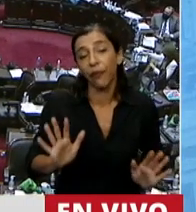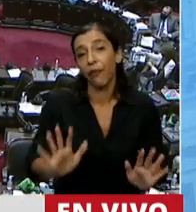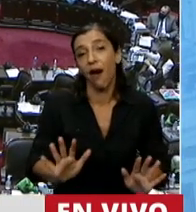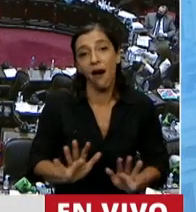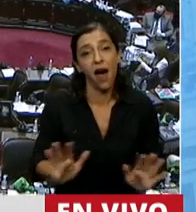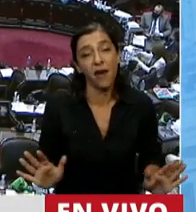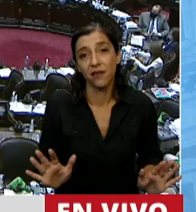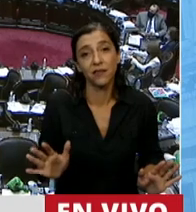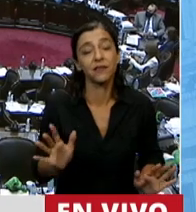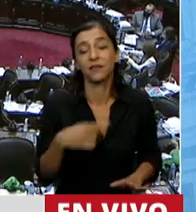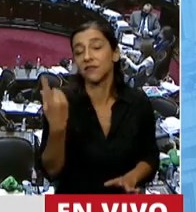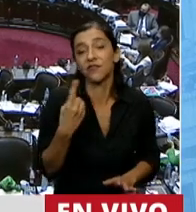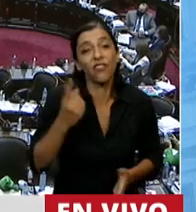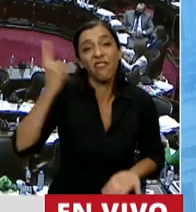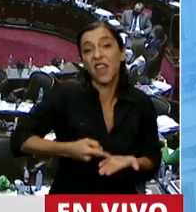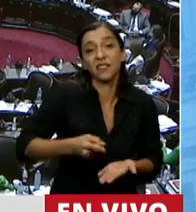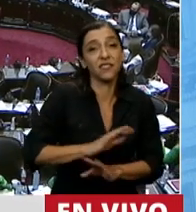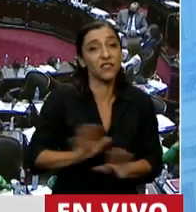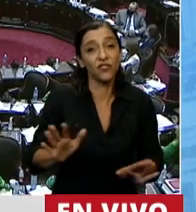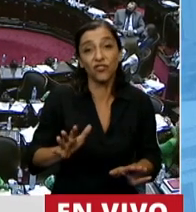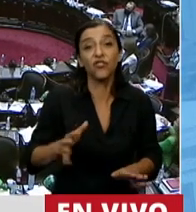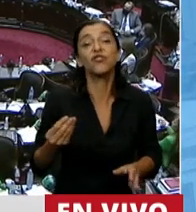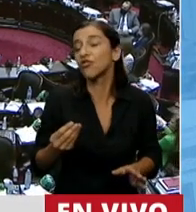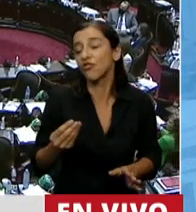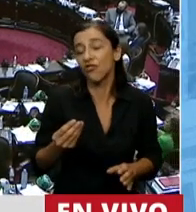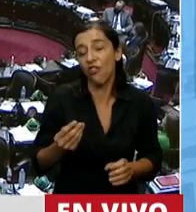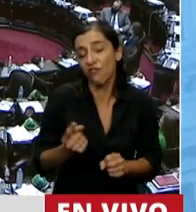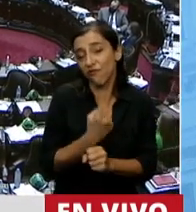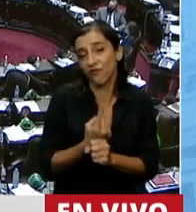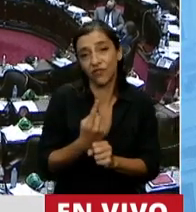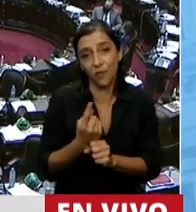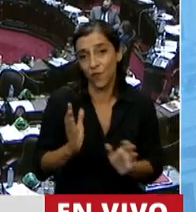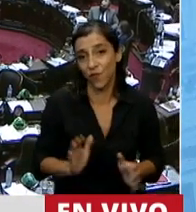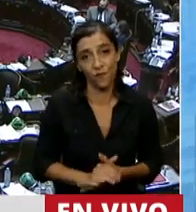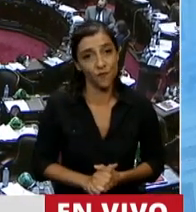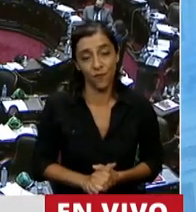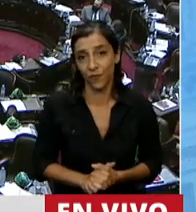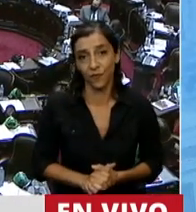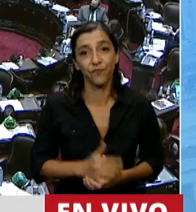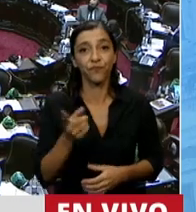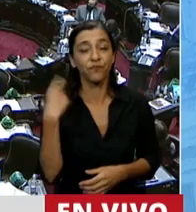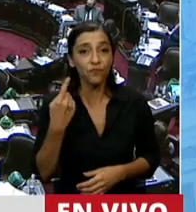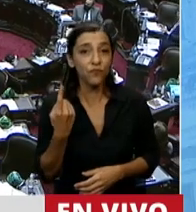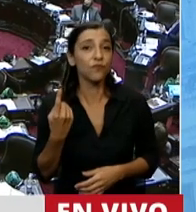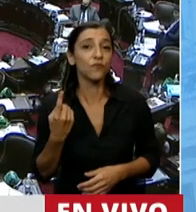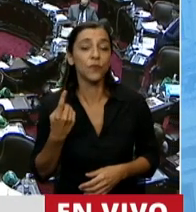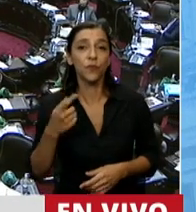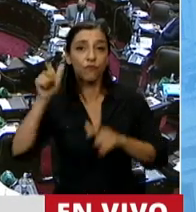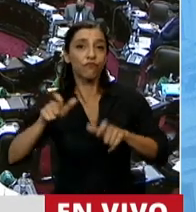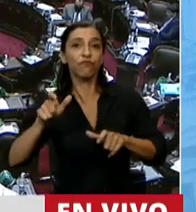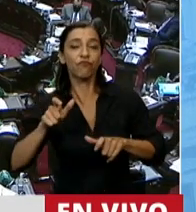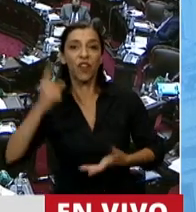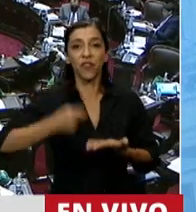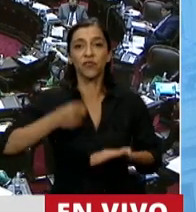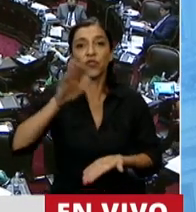deliberada y directa, como quiera que se realice, de un ser humano en la fase